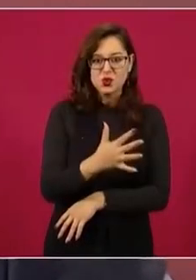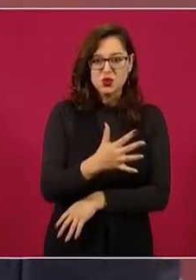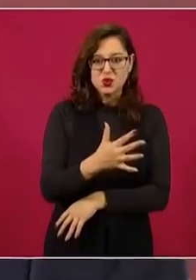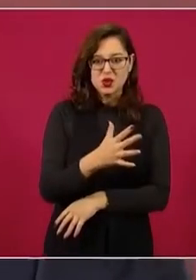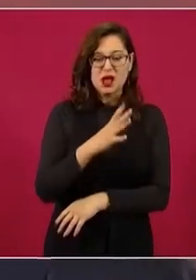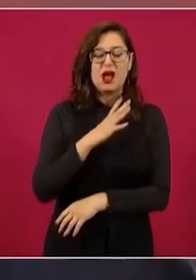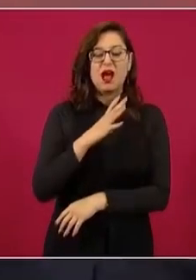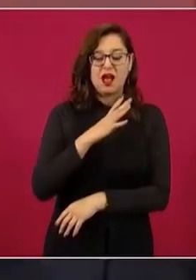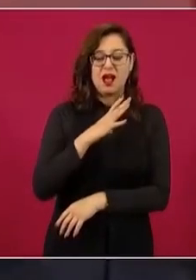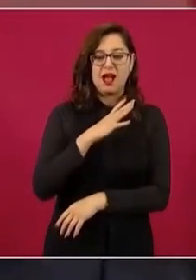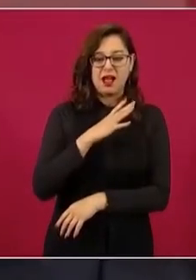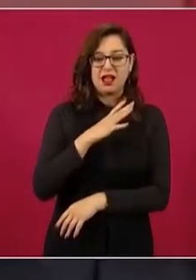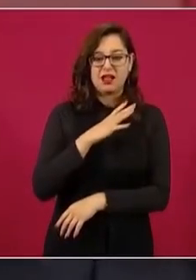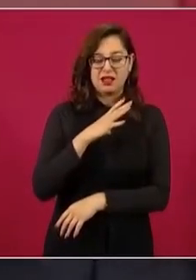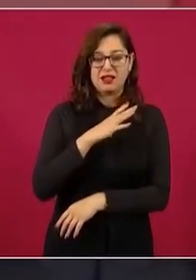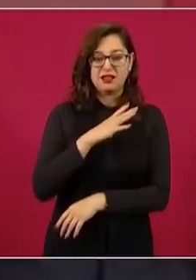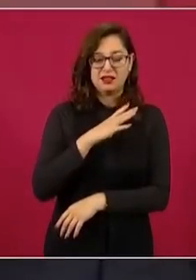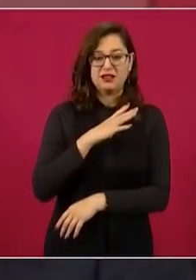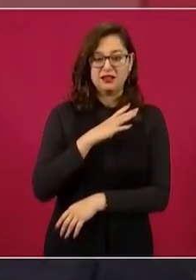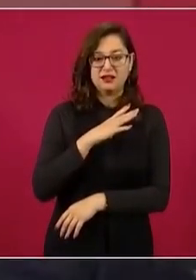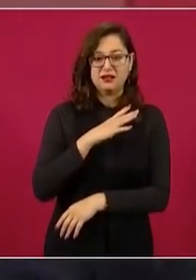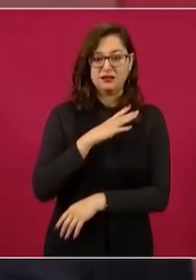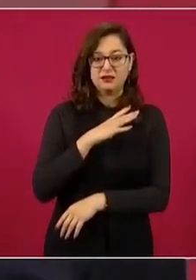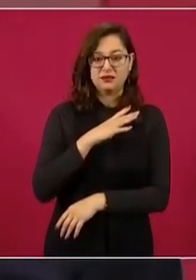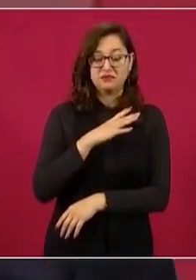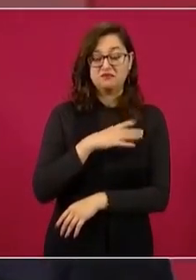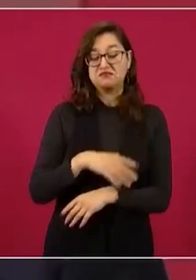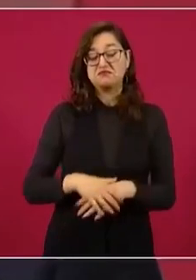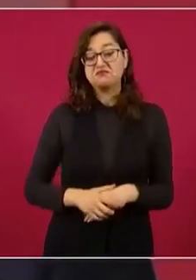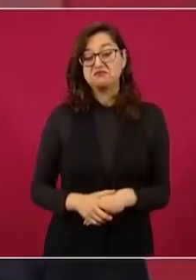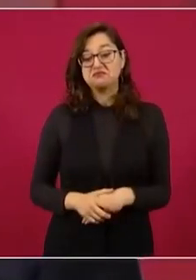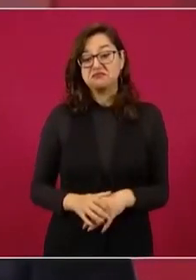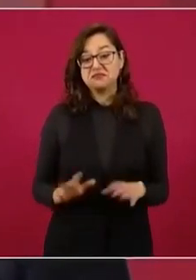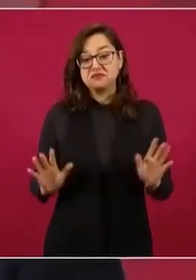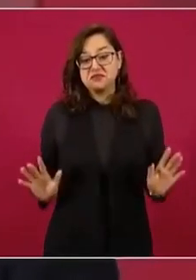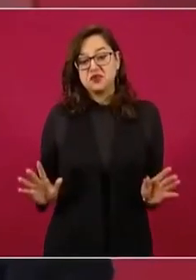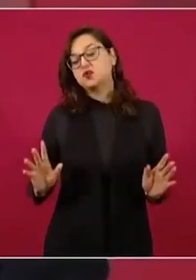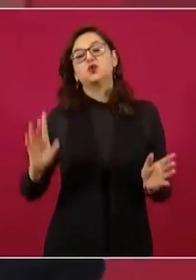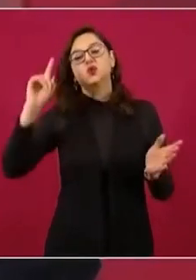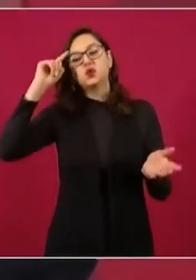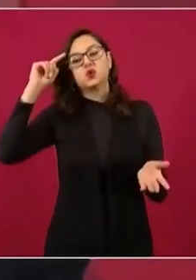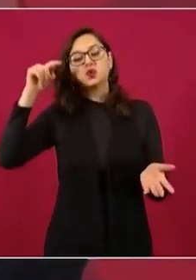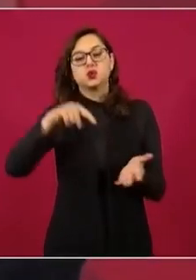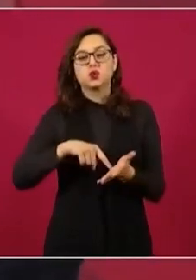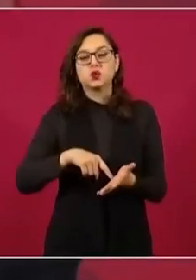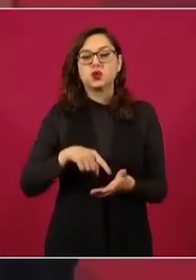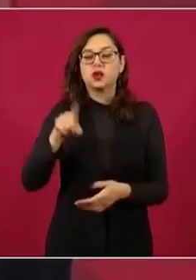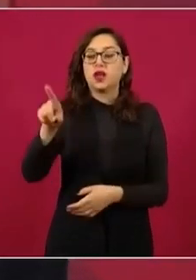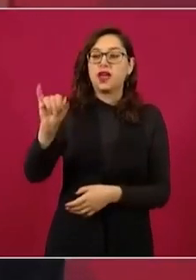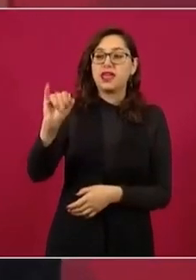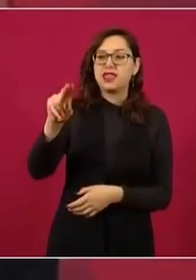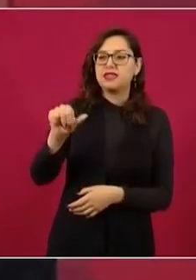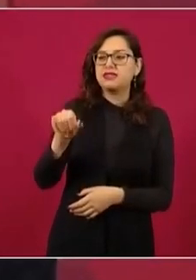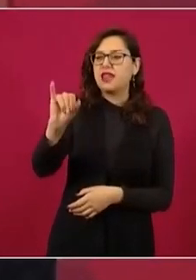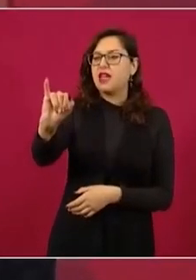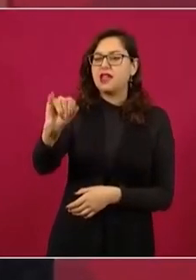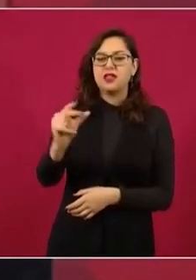Sin necesidad de que intervenga Transparencia,